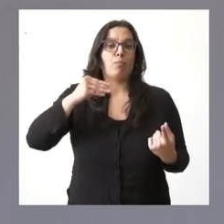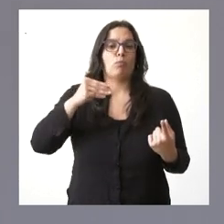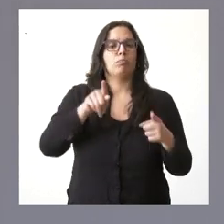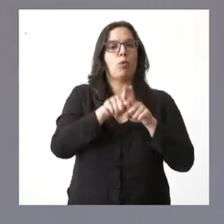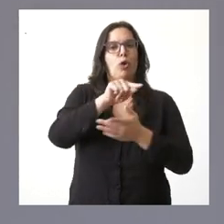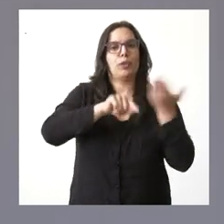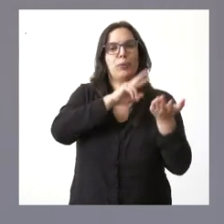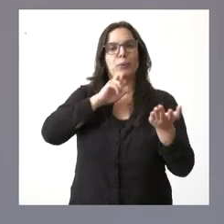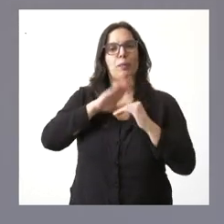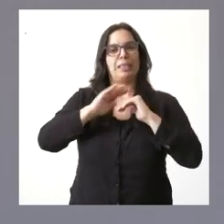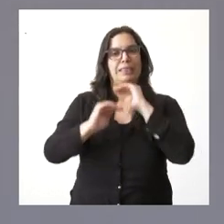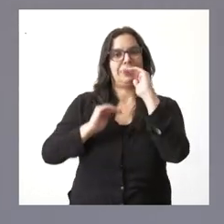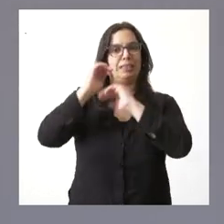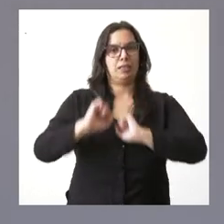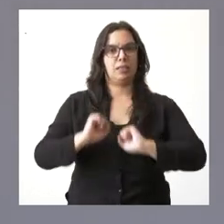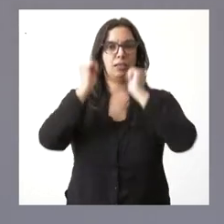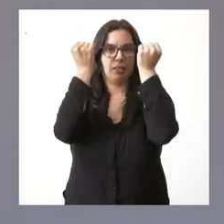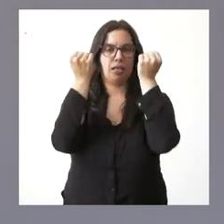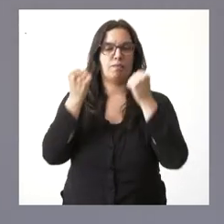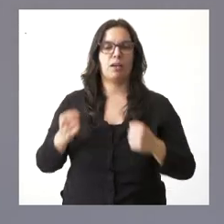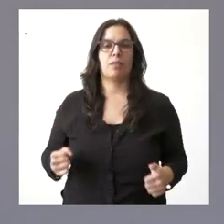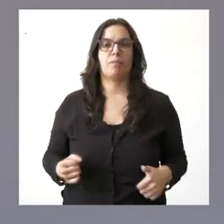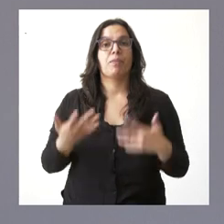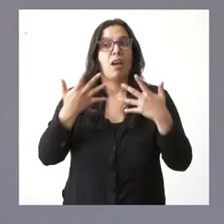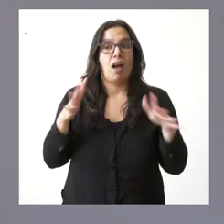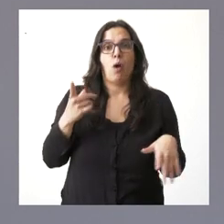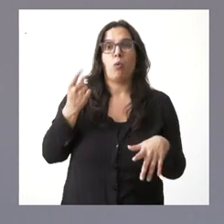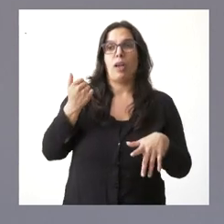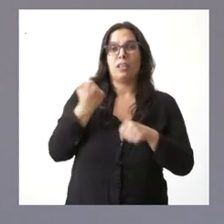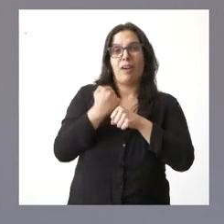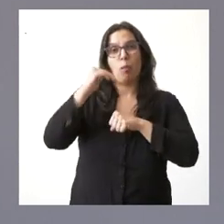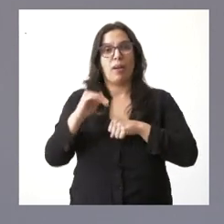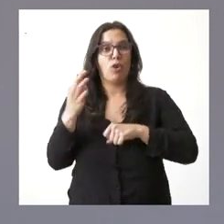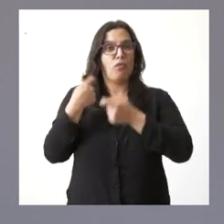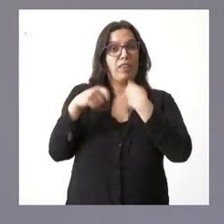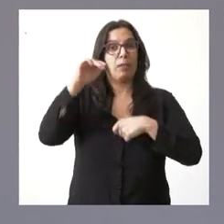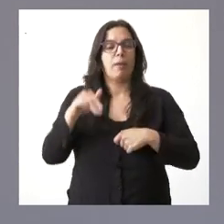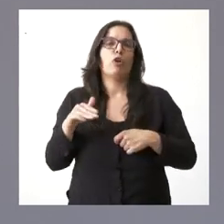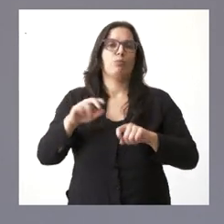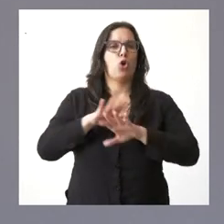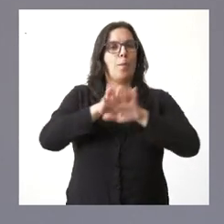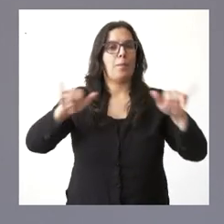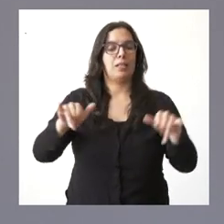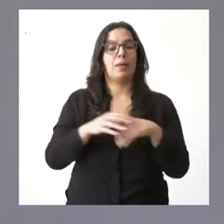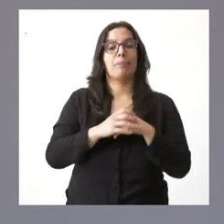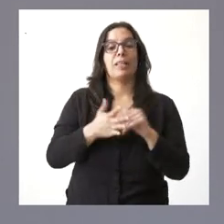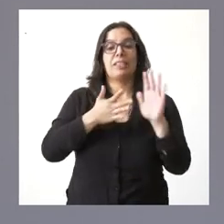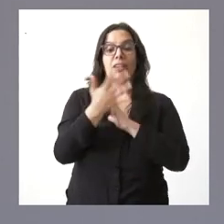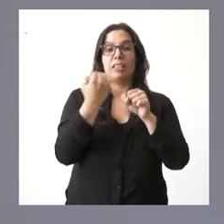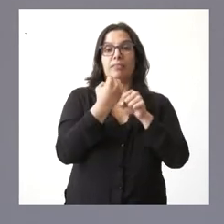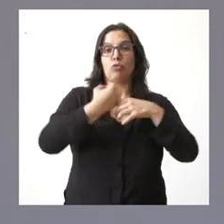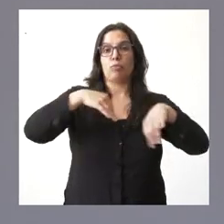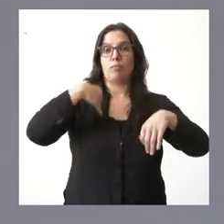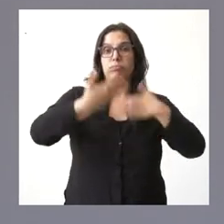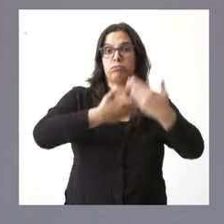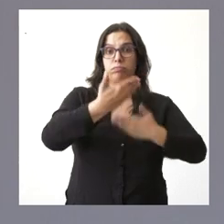empleo que tenían en el momento precedente, a pesar de disminuir su nivel de actividad. Y, por tanto, además de financiar las actividades ordinarias, son tres